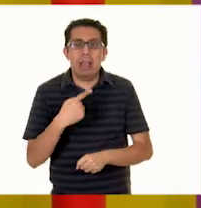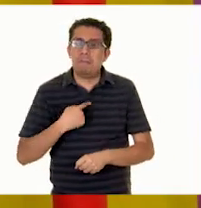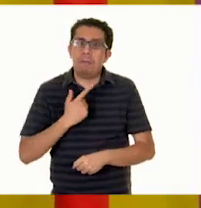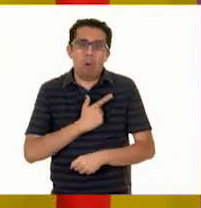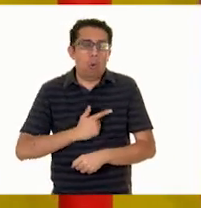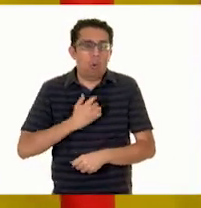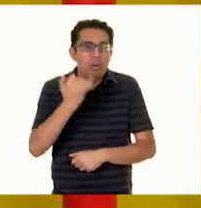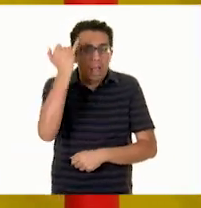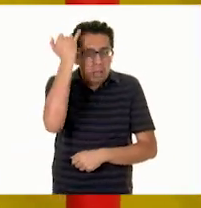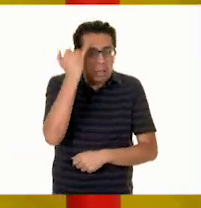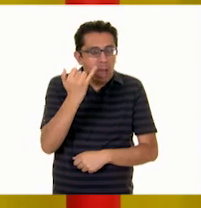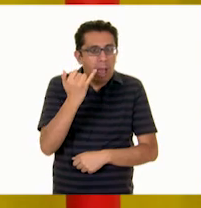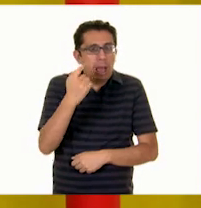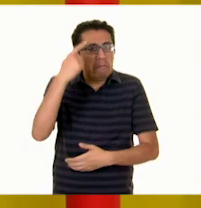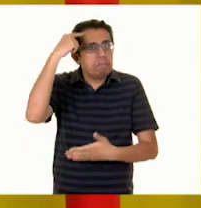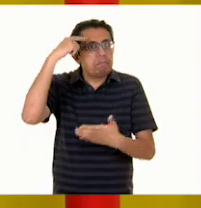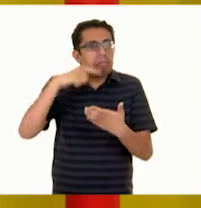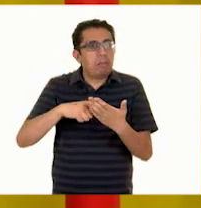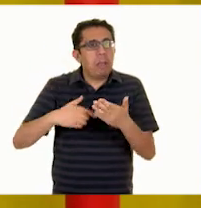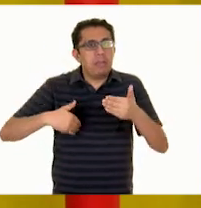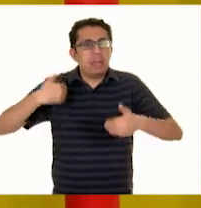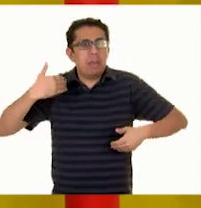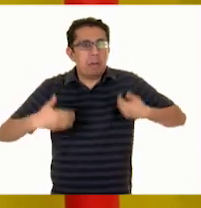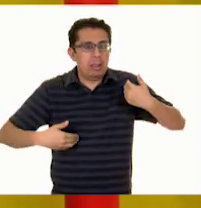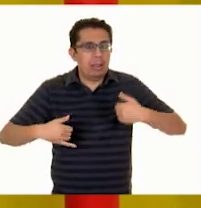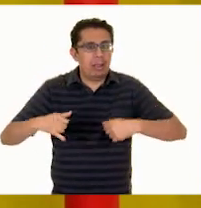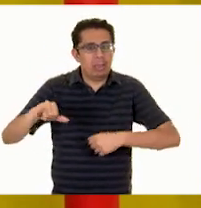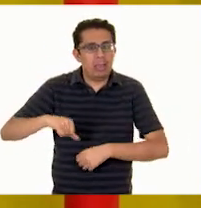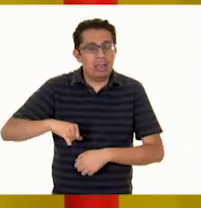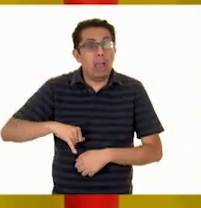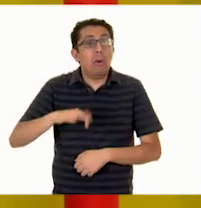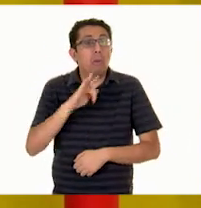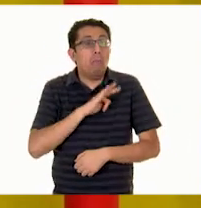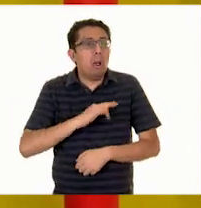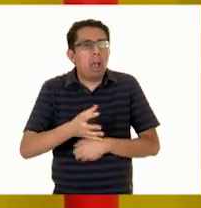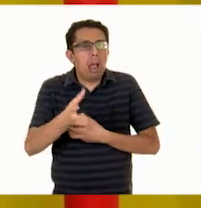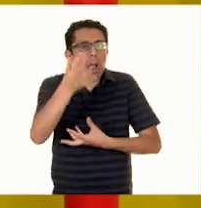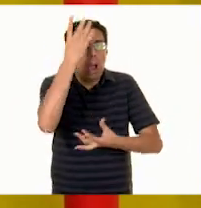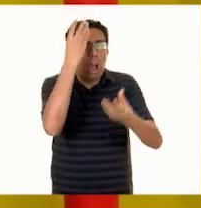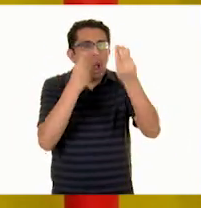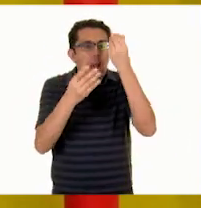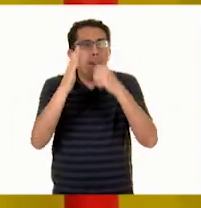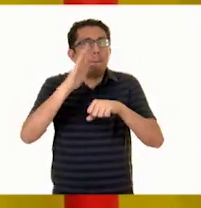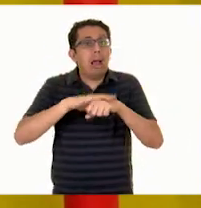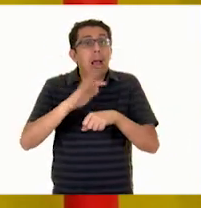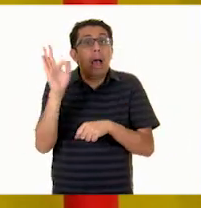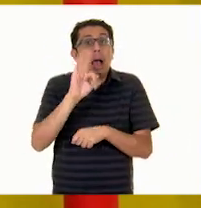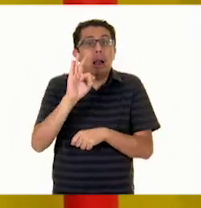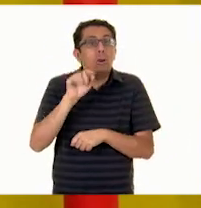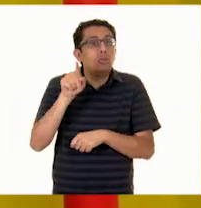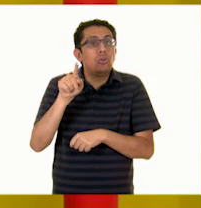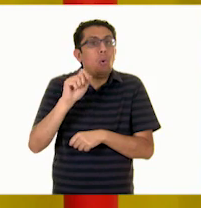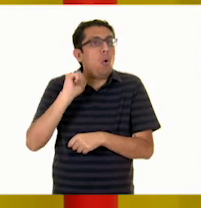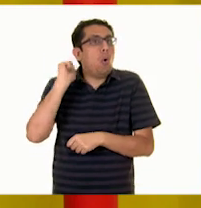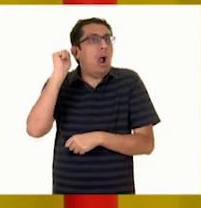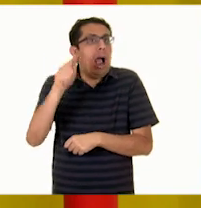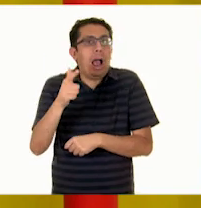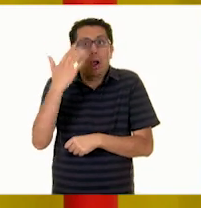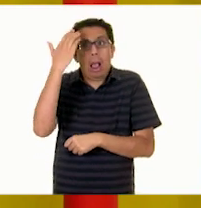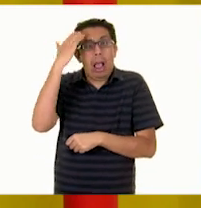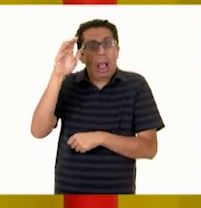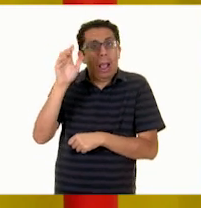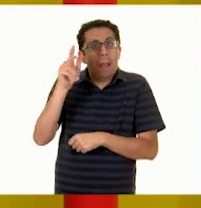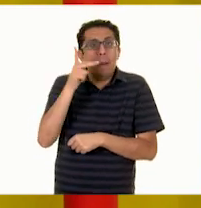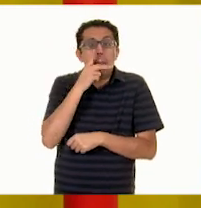familiar. Suena muy interesante, muy divertido y también puedes aprender más. A lo mejor hay un detalle que no sabías de tu mamá o de tu papá. Y cuando